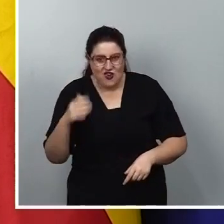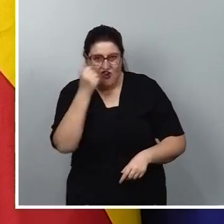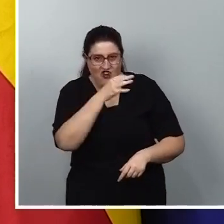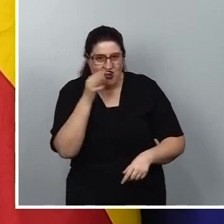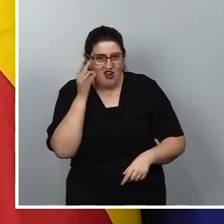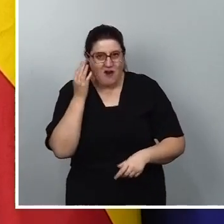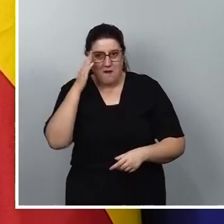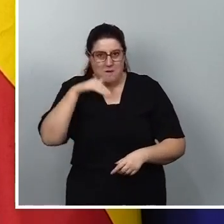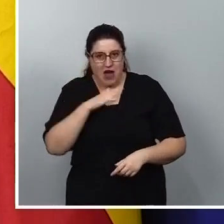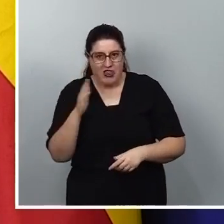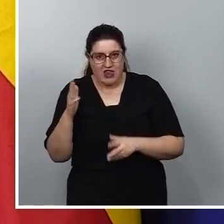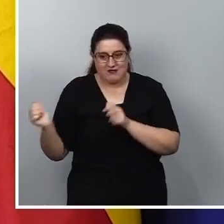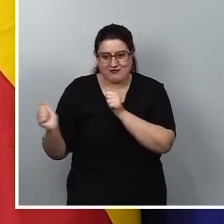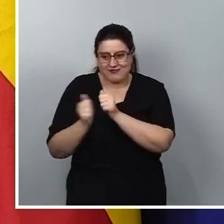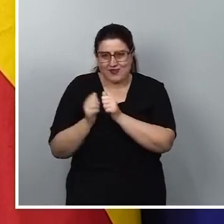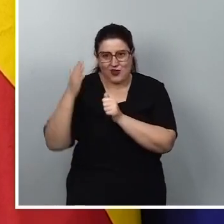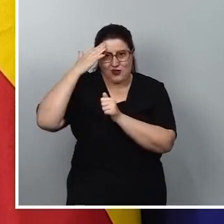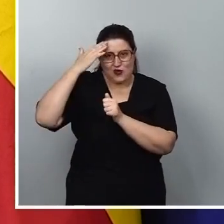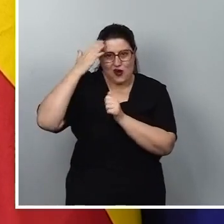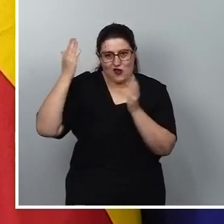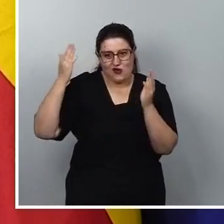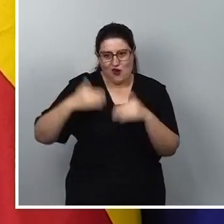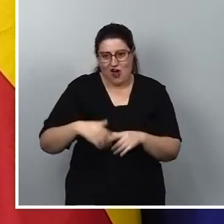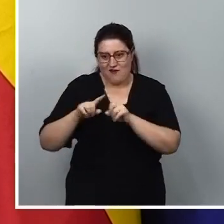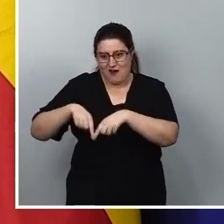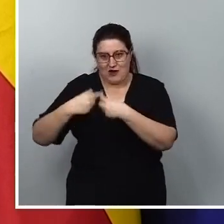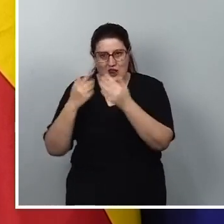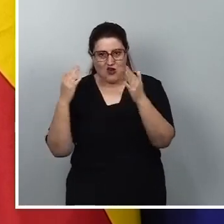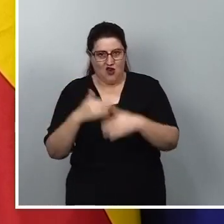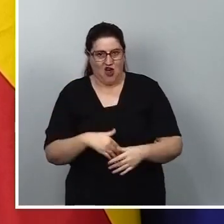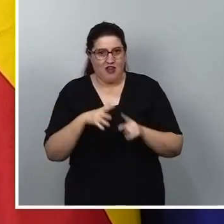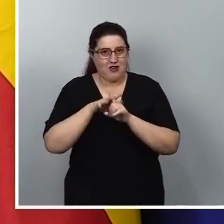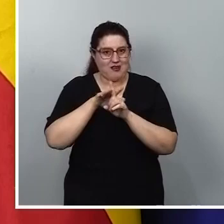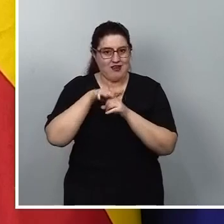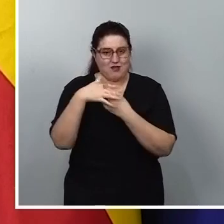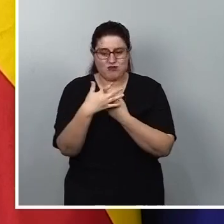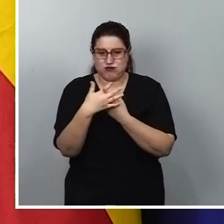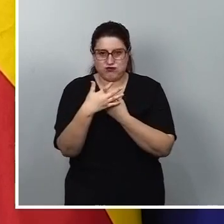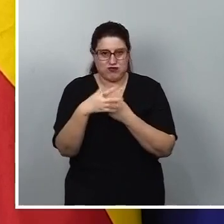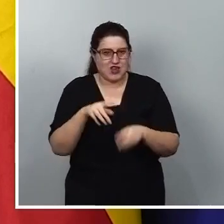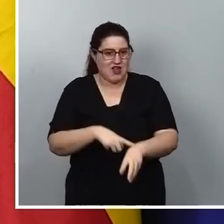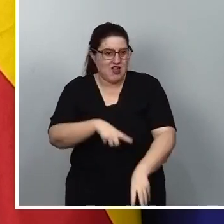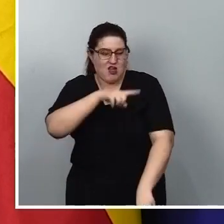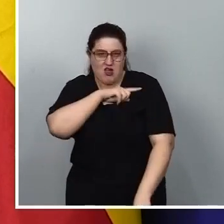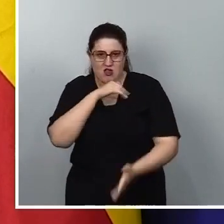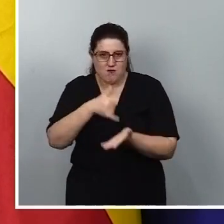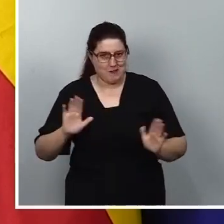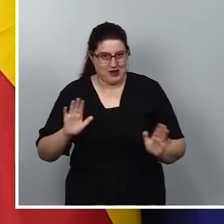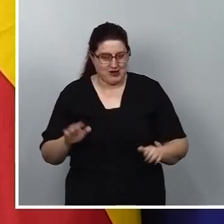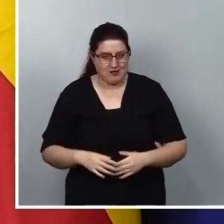la tutela de sus progenitores o familiares y en una situación que están de extrema vulnerabilidad.